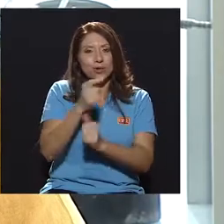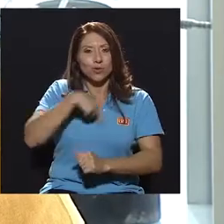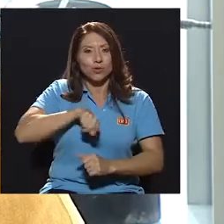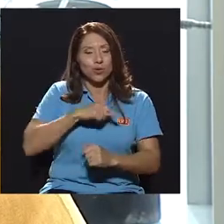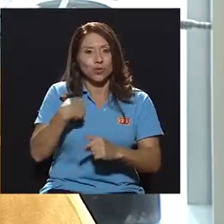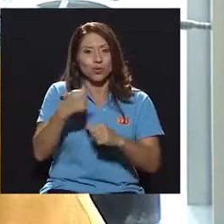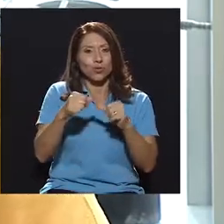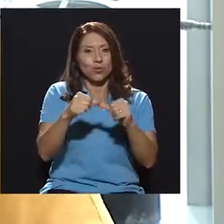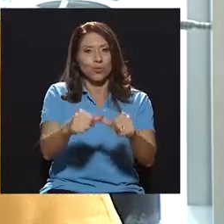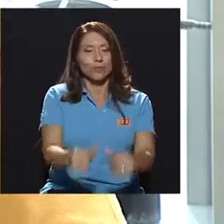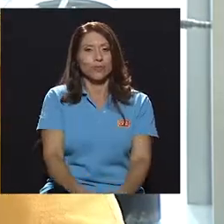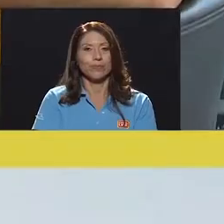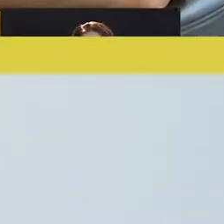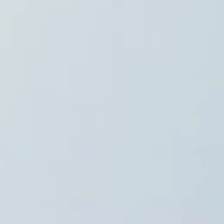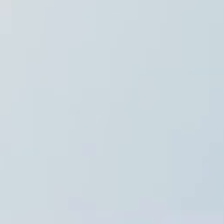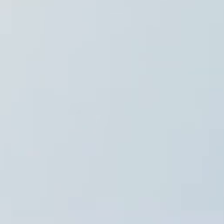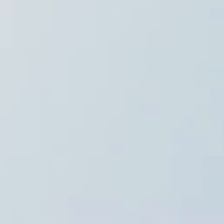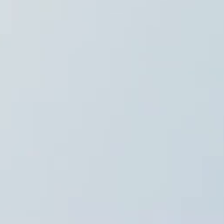nosotros, ya regresamos.